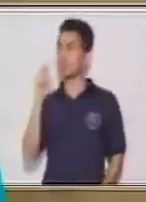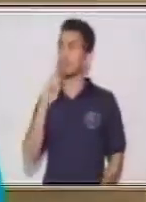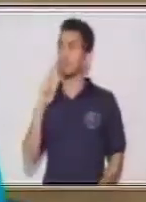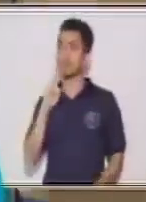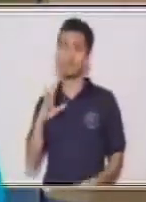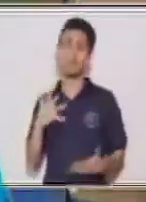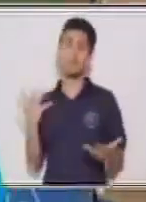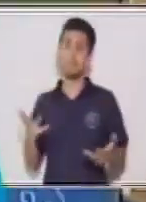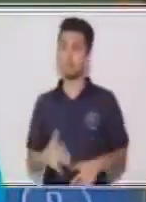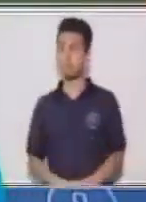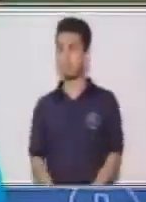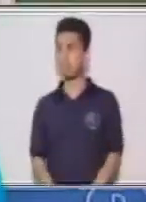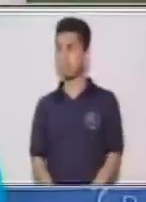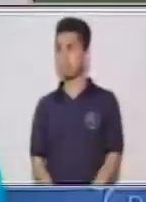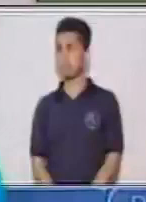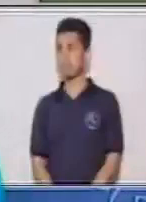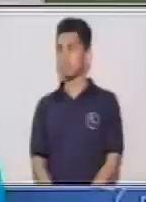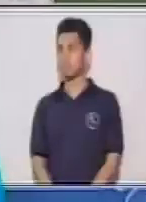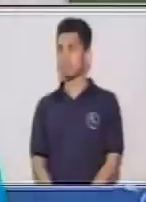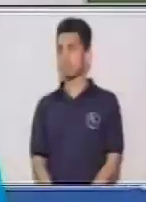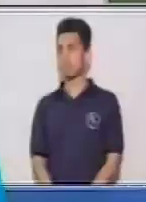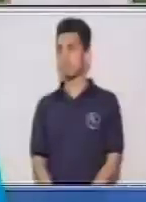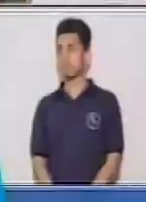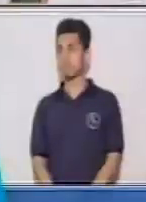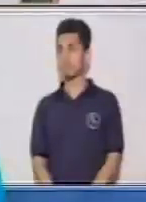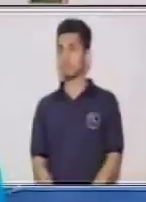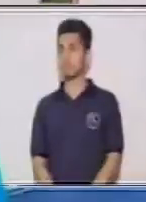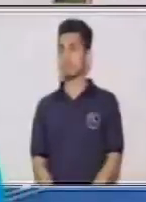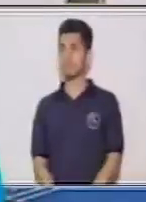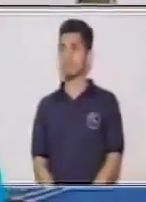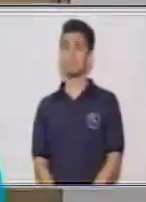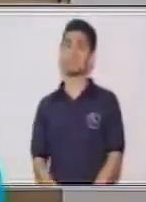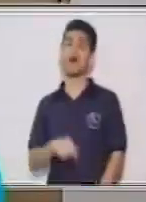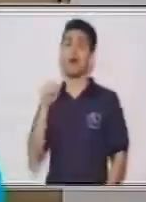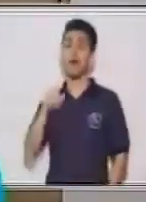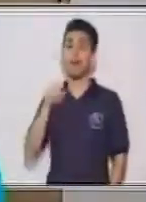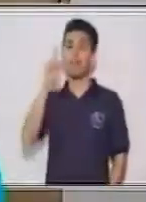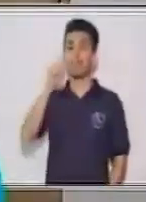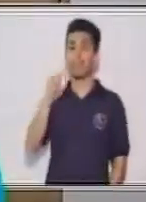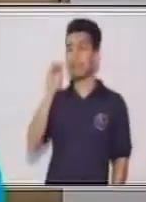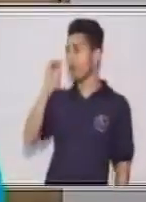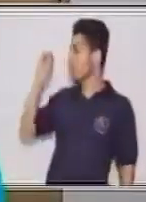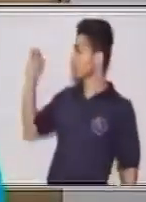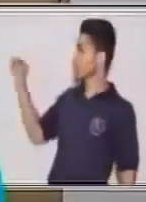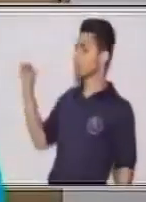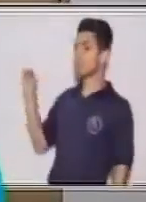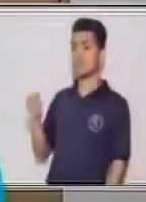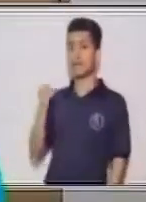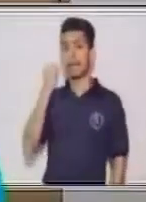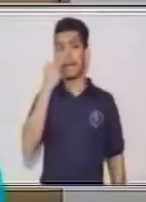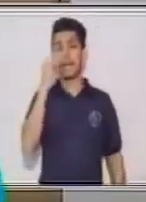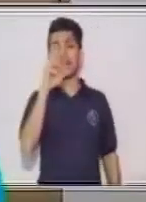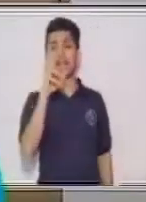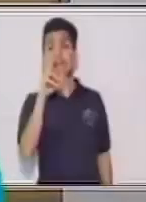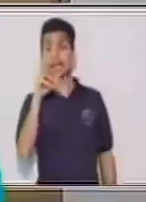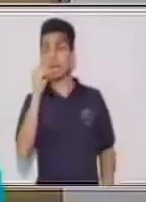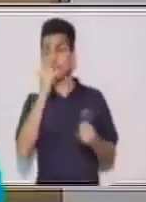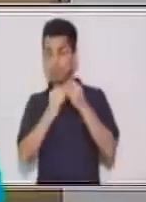Son diferentes, eso sí. Y tenemos que colocar uno que esté terminado también en